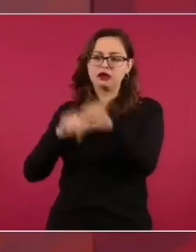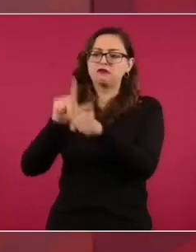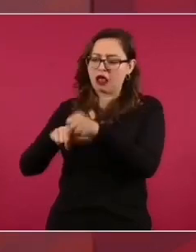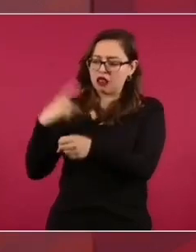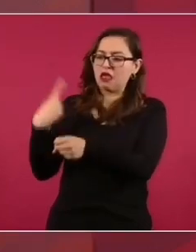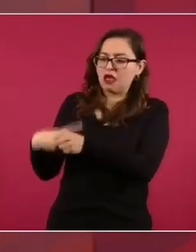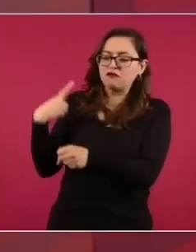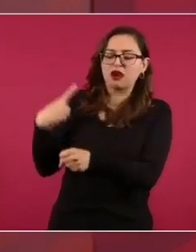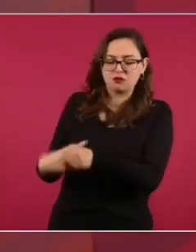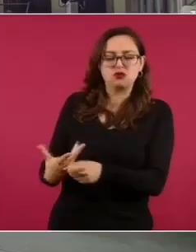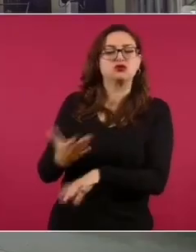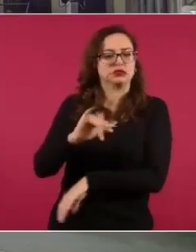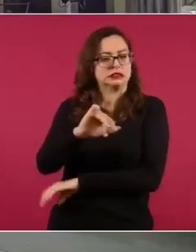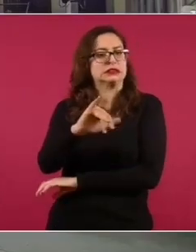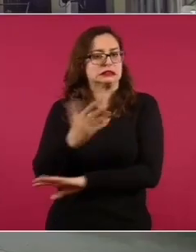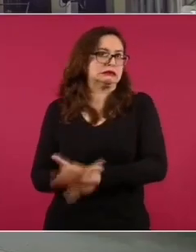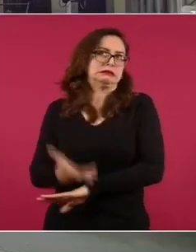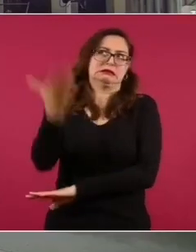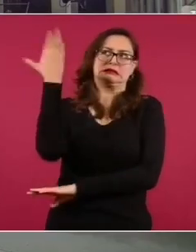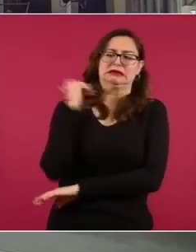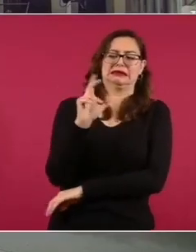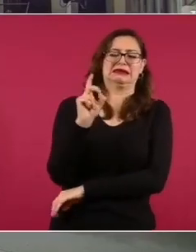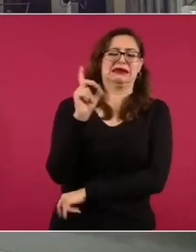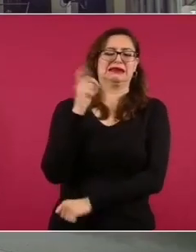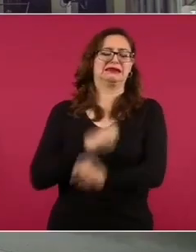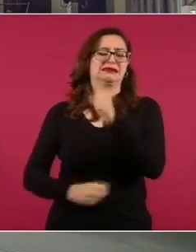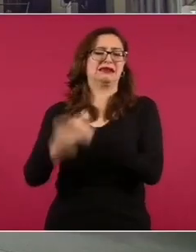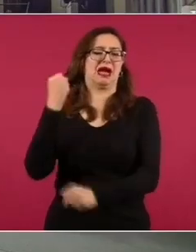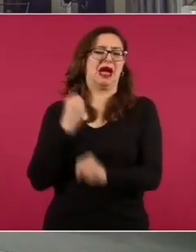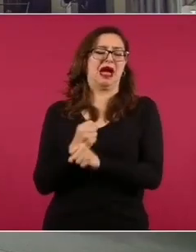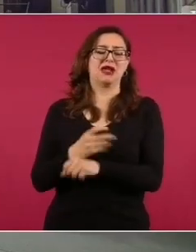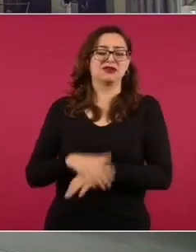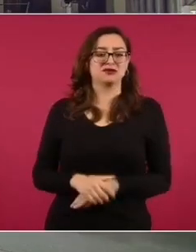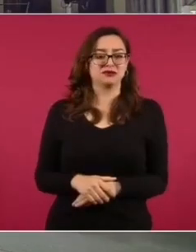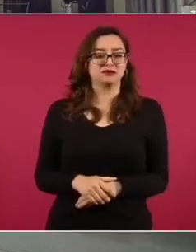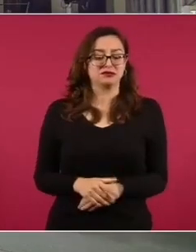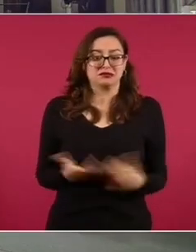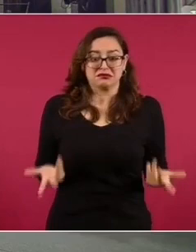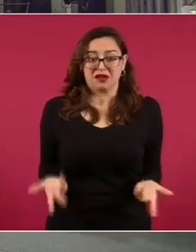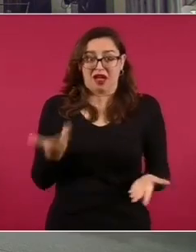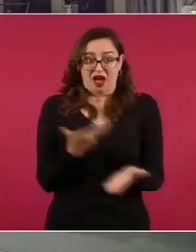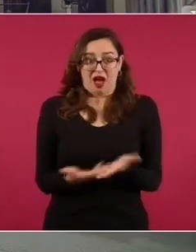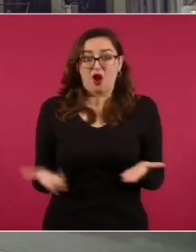Argentina, su principal producto de exportación es la carne.